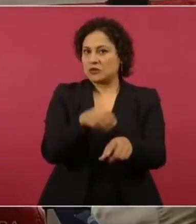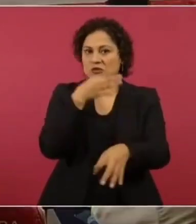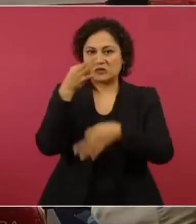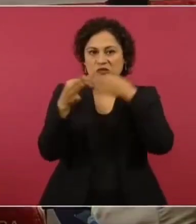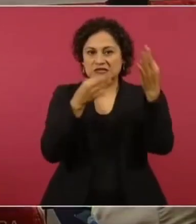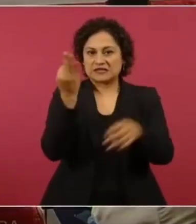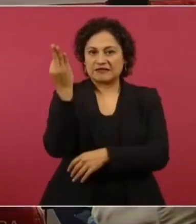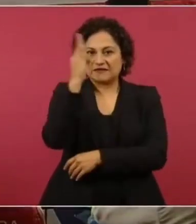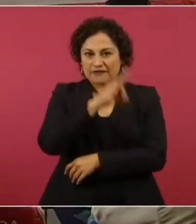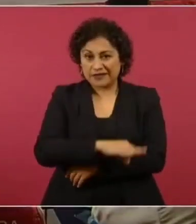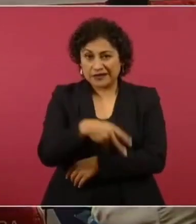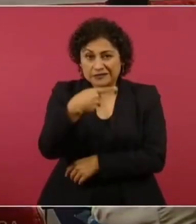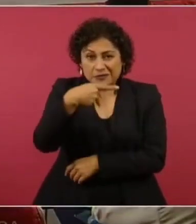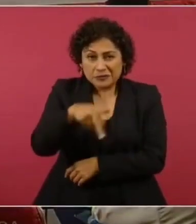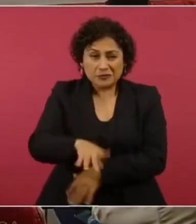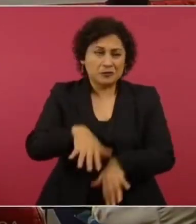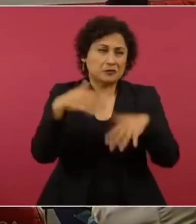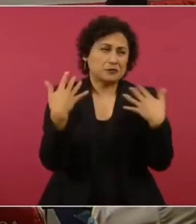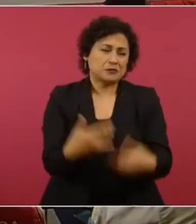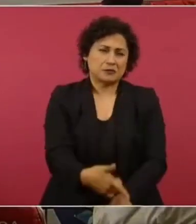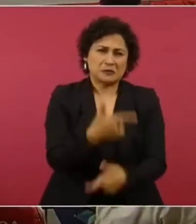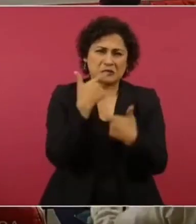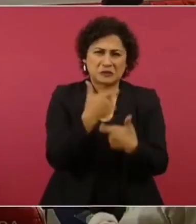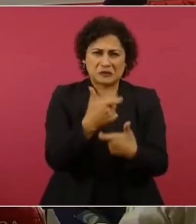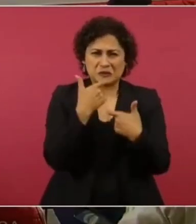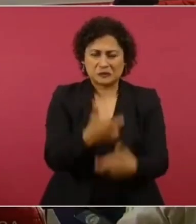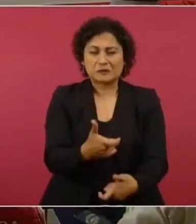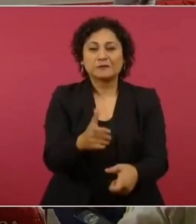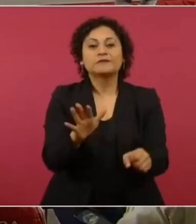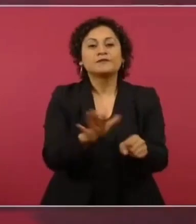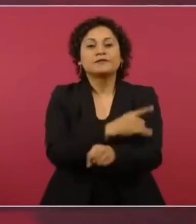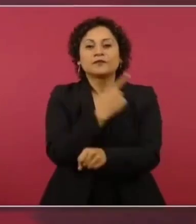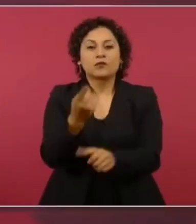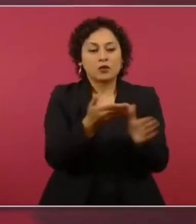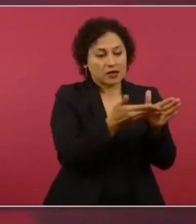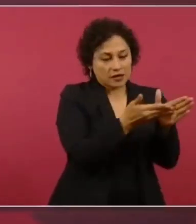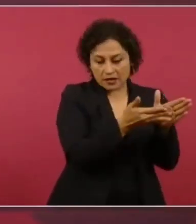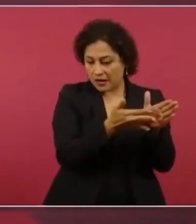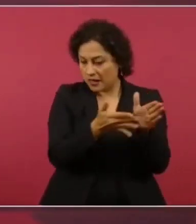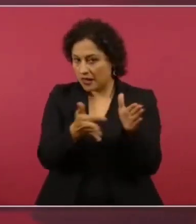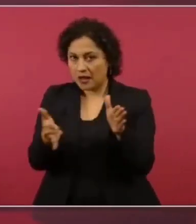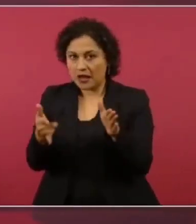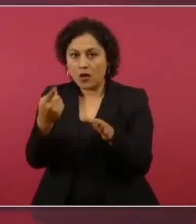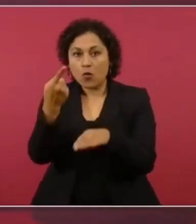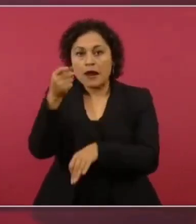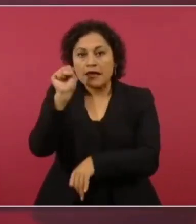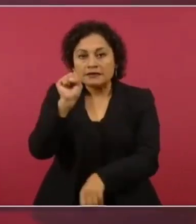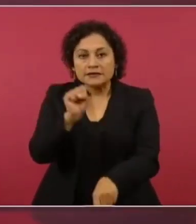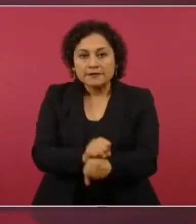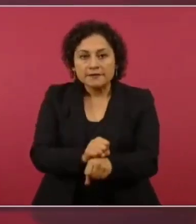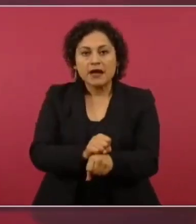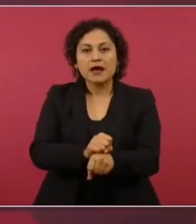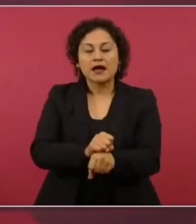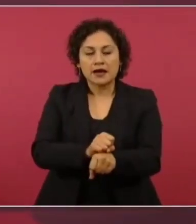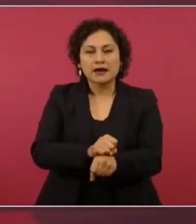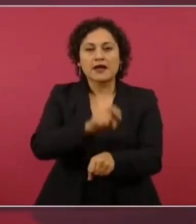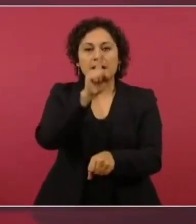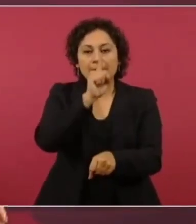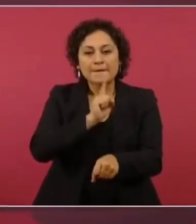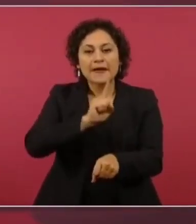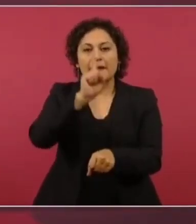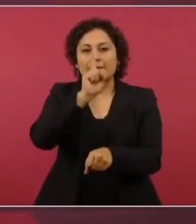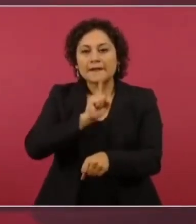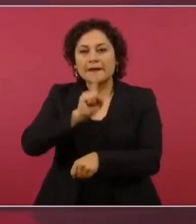mucha risa. Mintieron toda la semana con la venta del avión